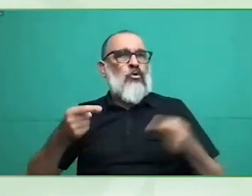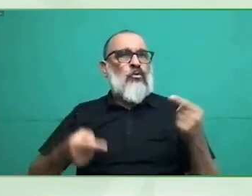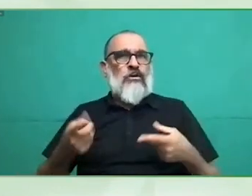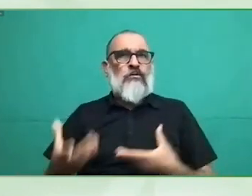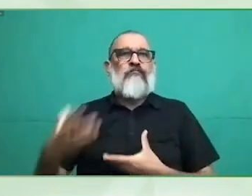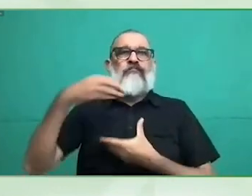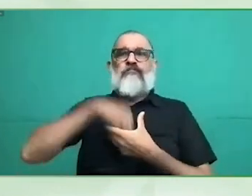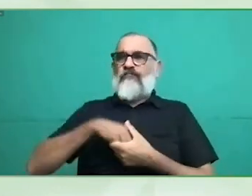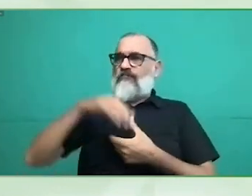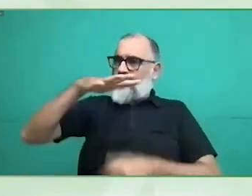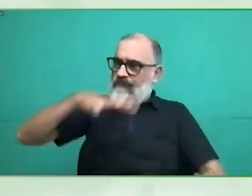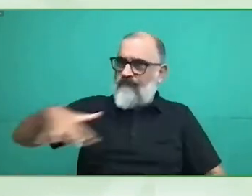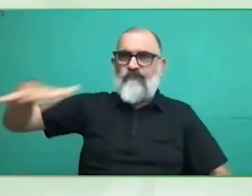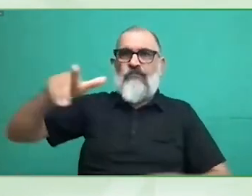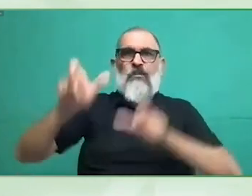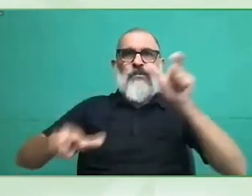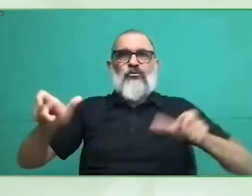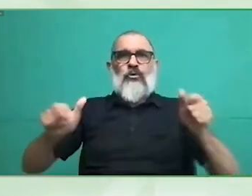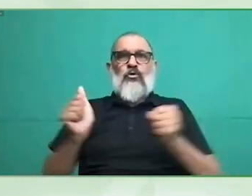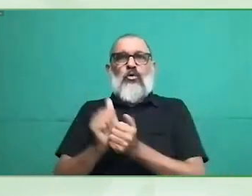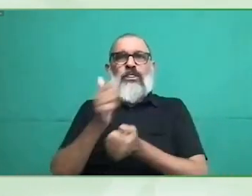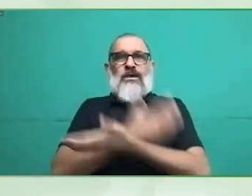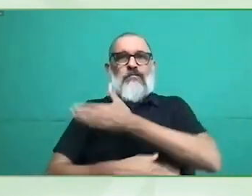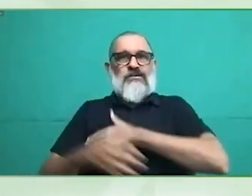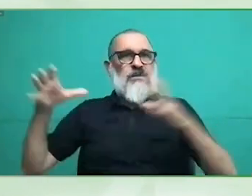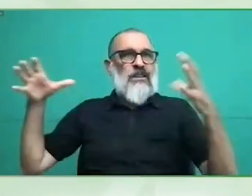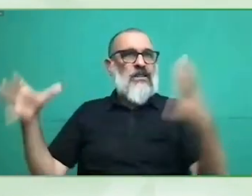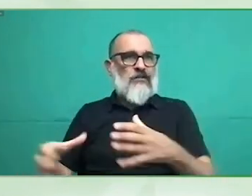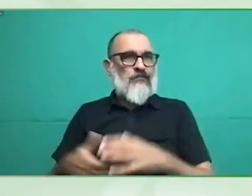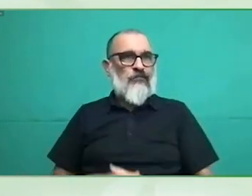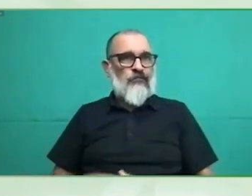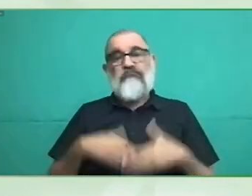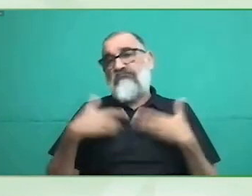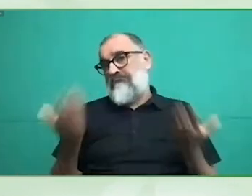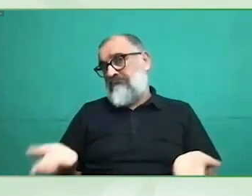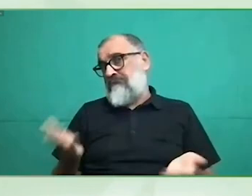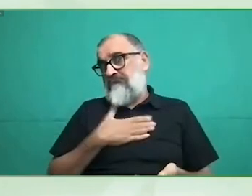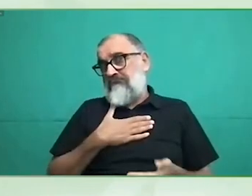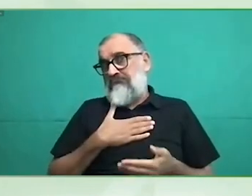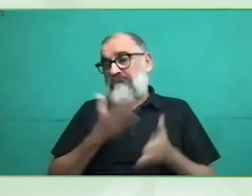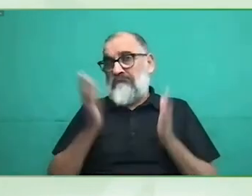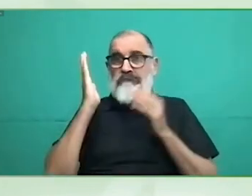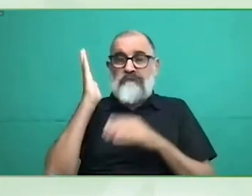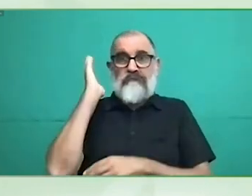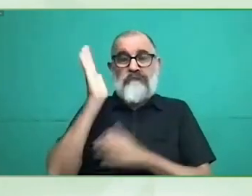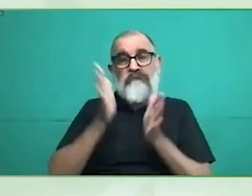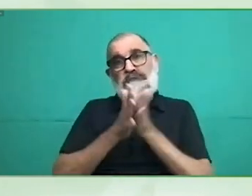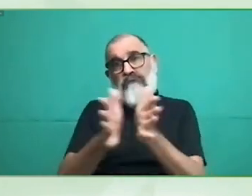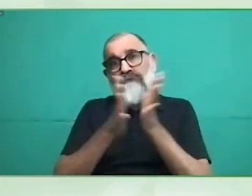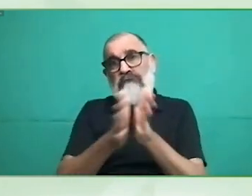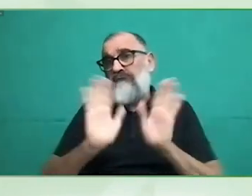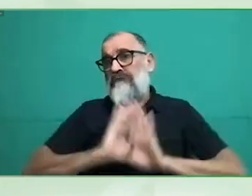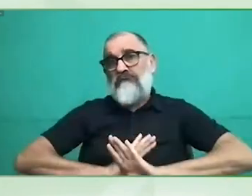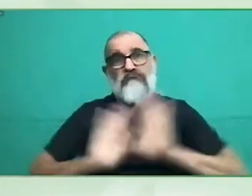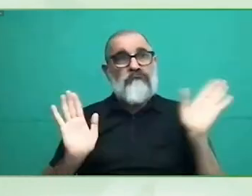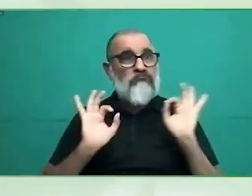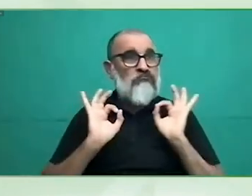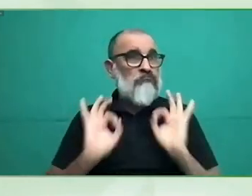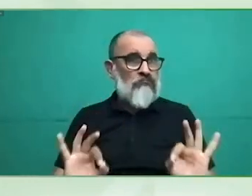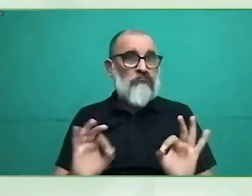cuál era el panorama tanto a nivel europeo incluso a nivel mundial de las medidas